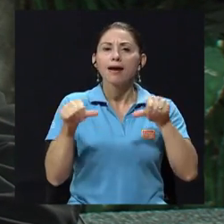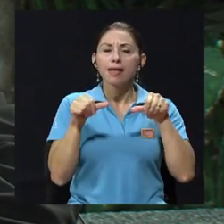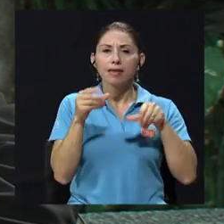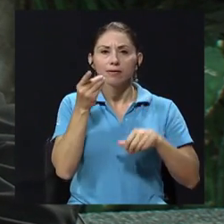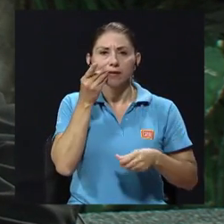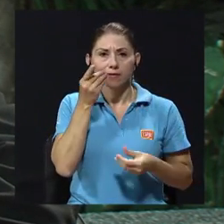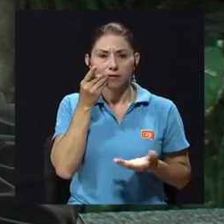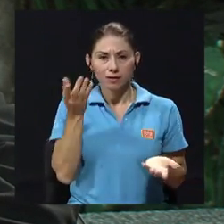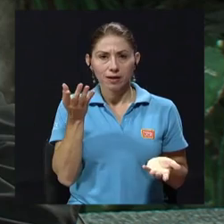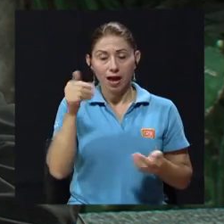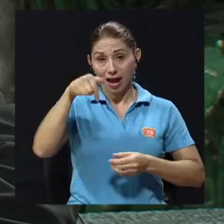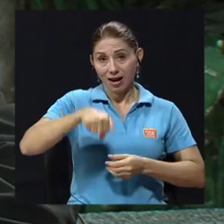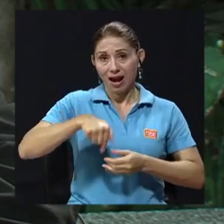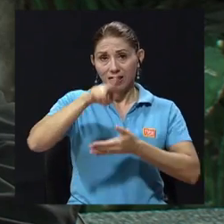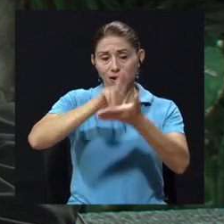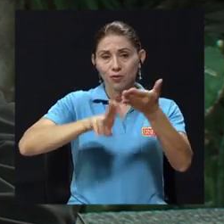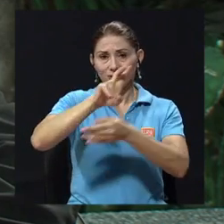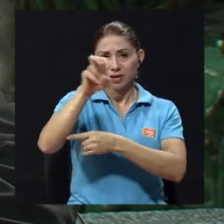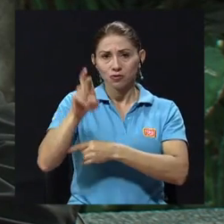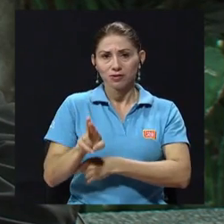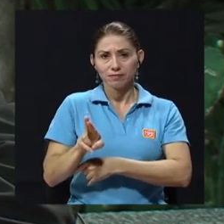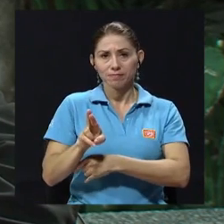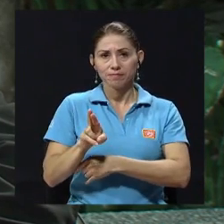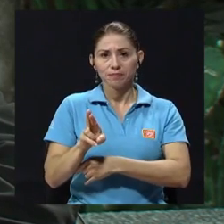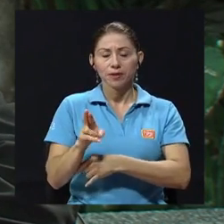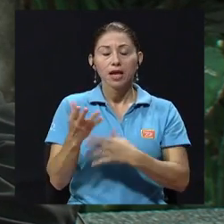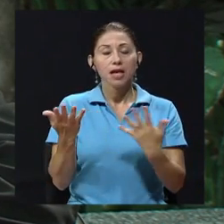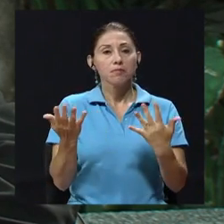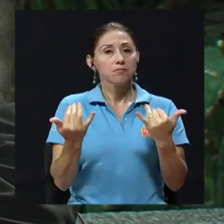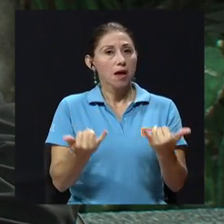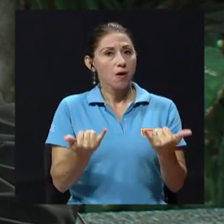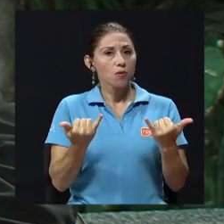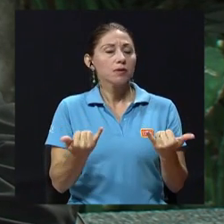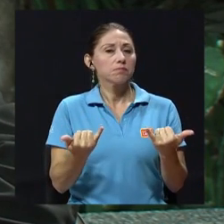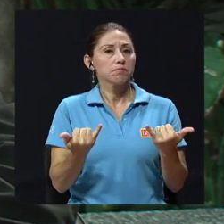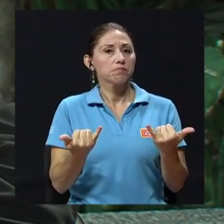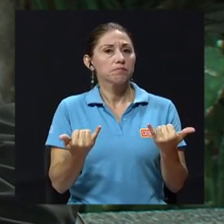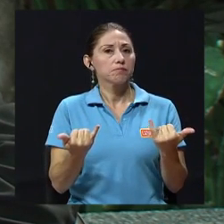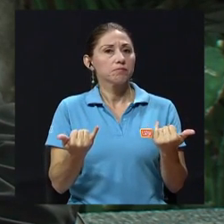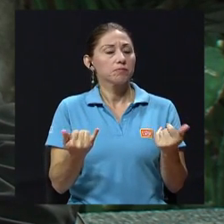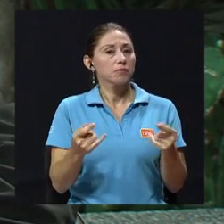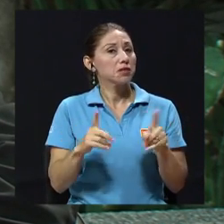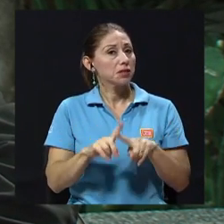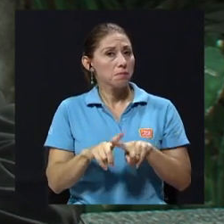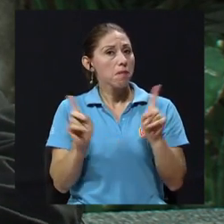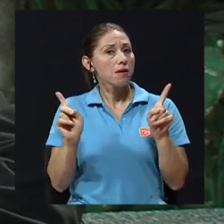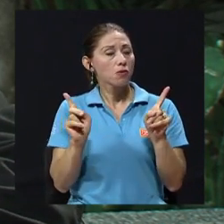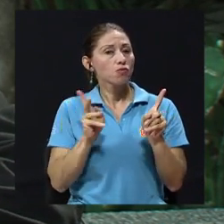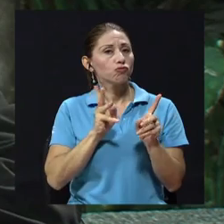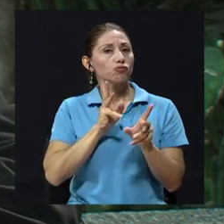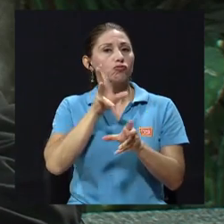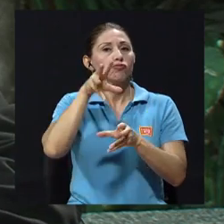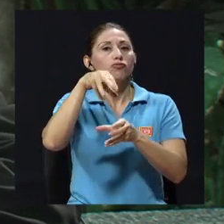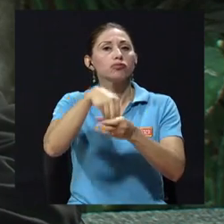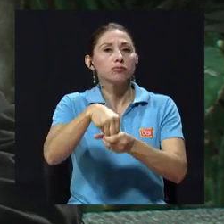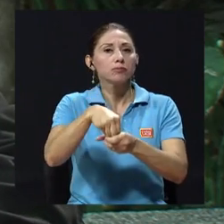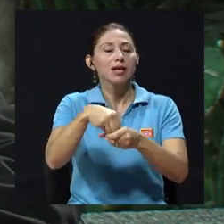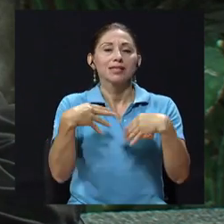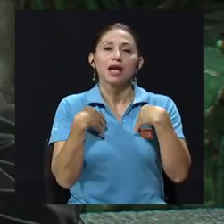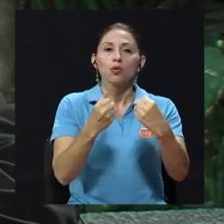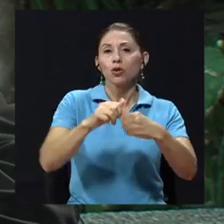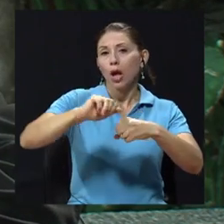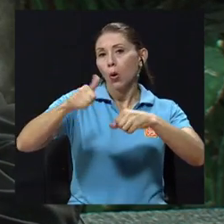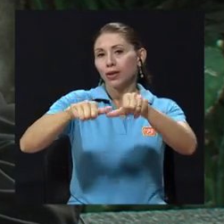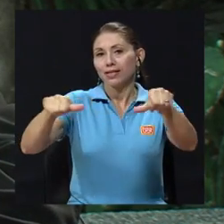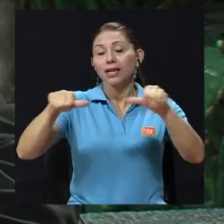de acá, la Universidad de Costa Rica. Y sin embargo, pues ahora forma parte de la salud de otras